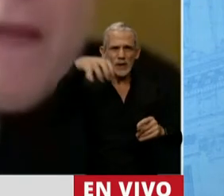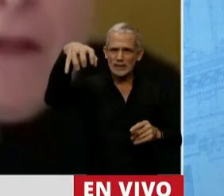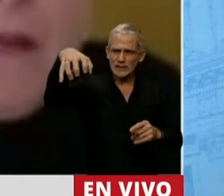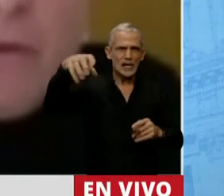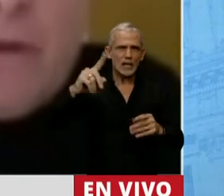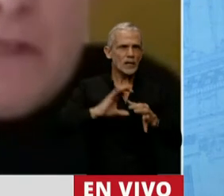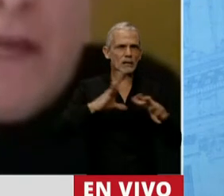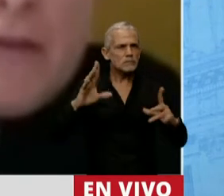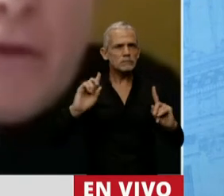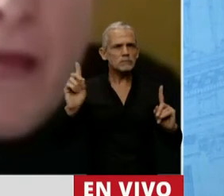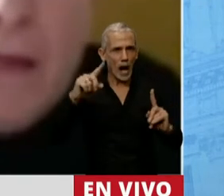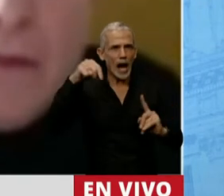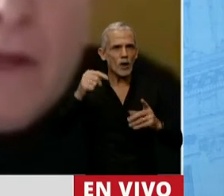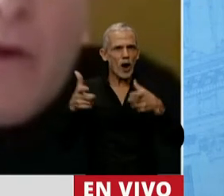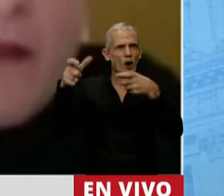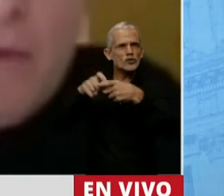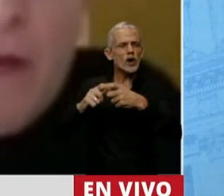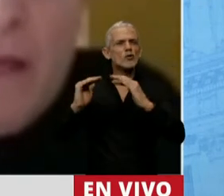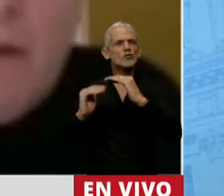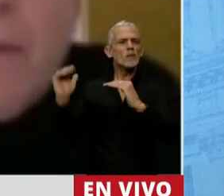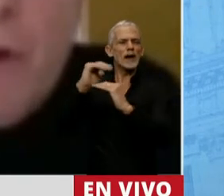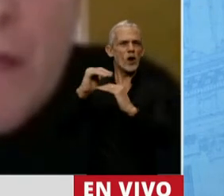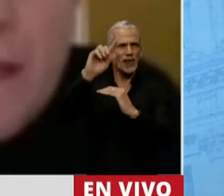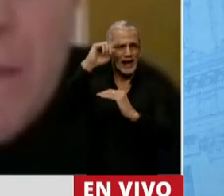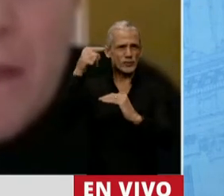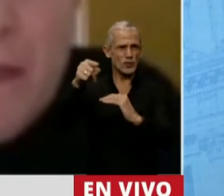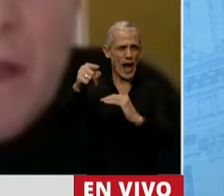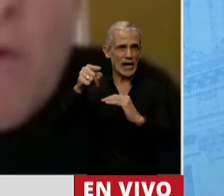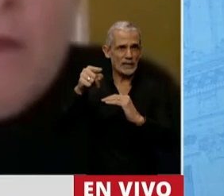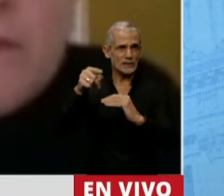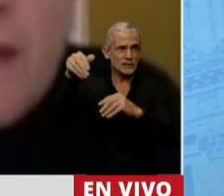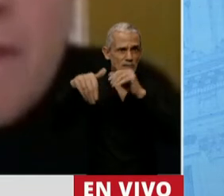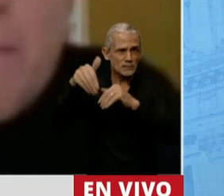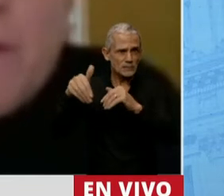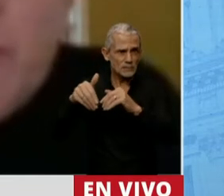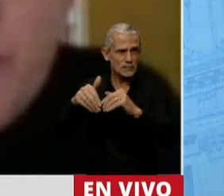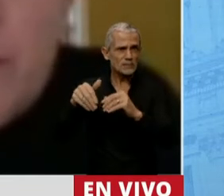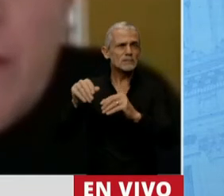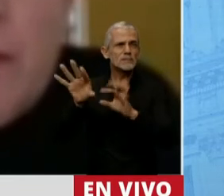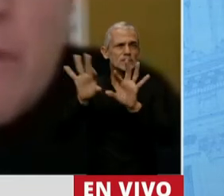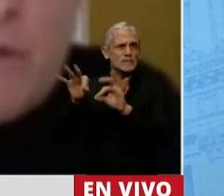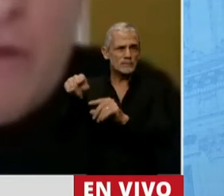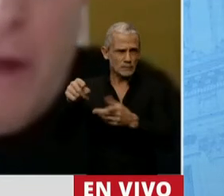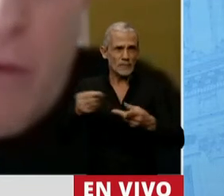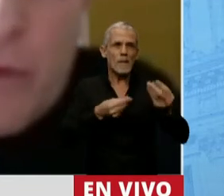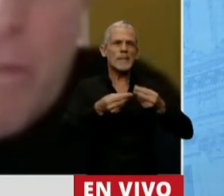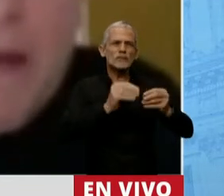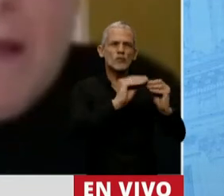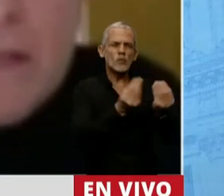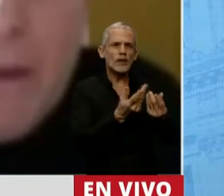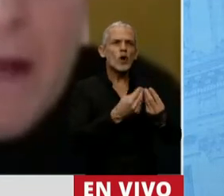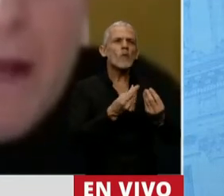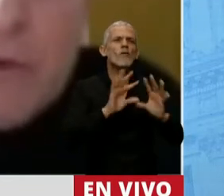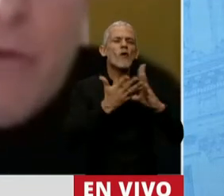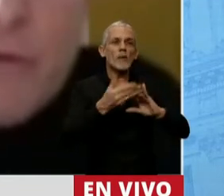consejos superiores de las universidades nacionales, organismos elegidos democráticamente, cuando se hable de presupuesto y de distribución de